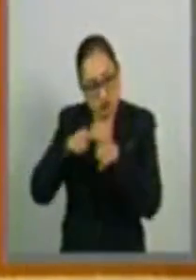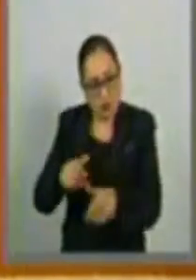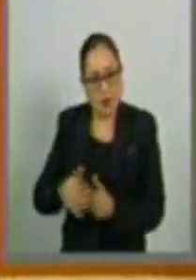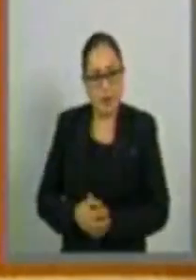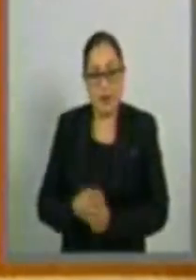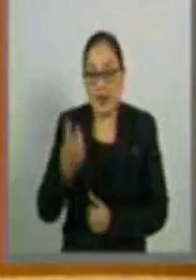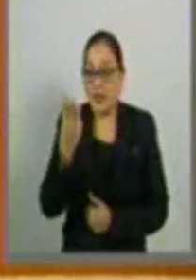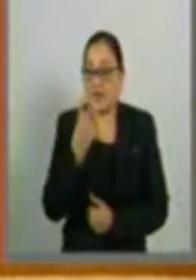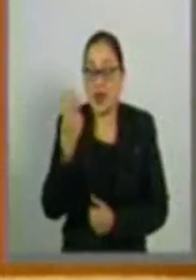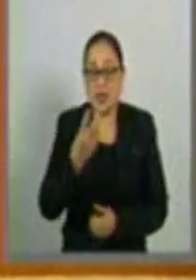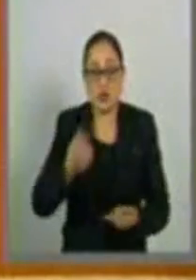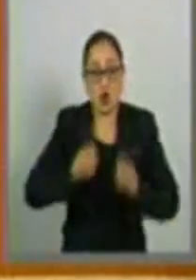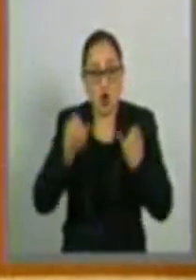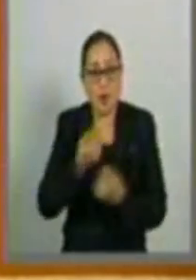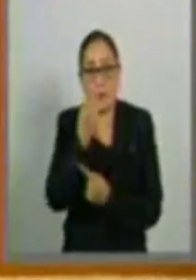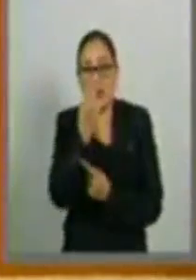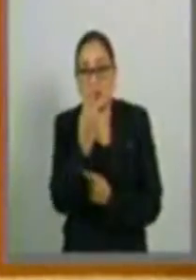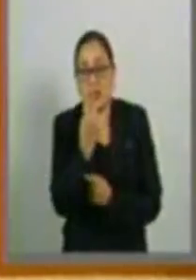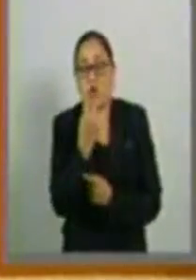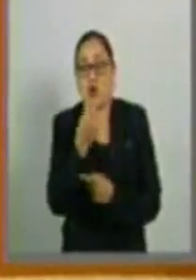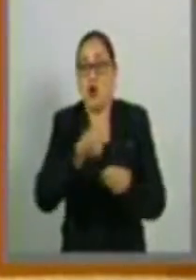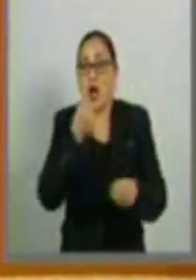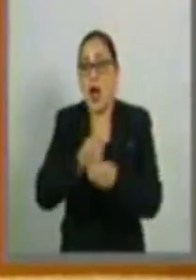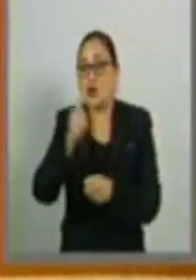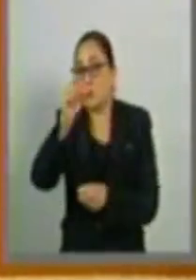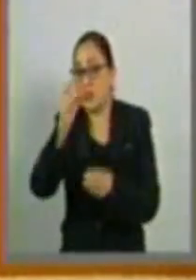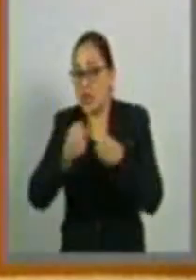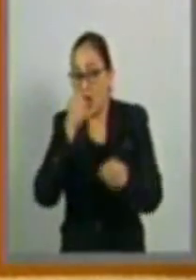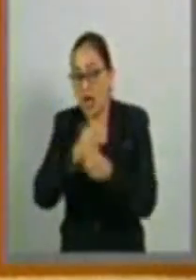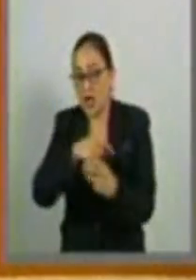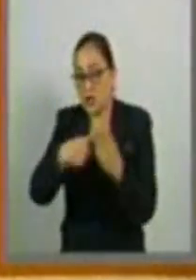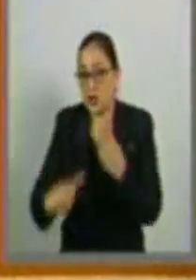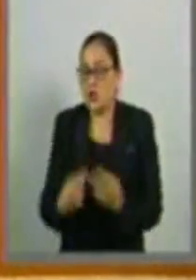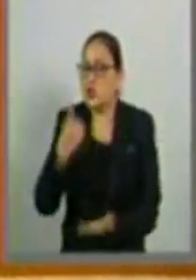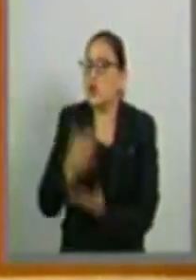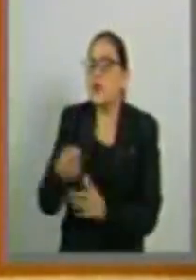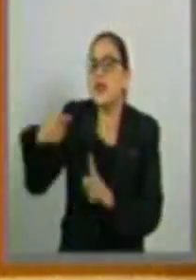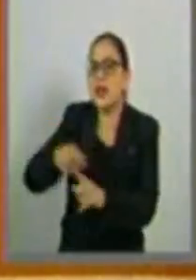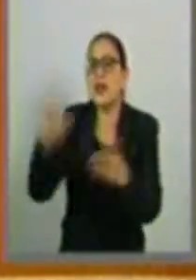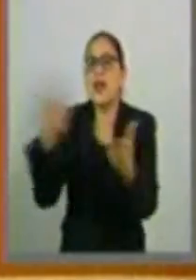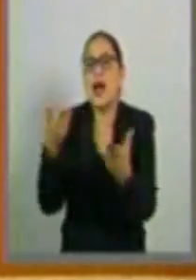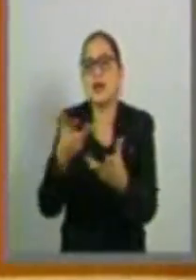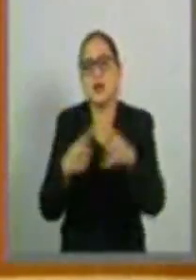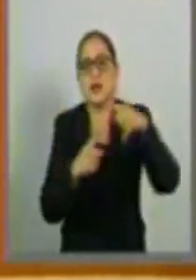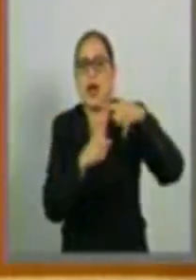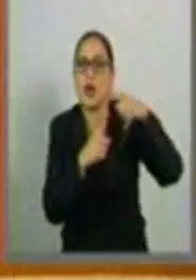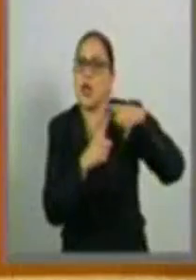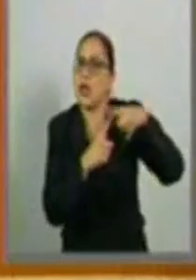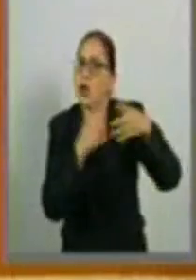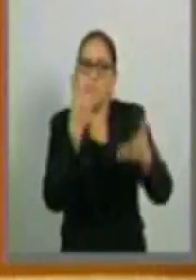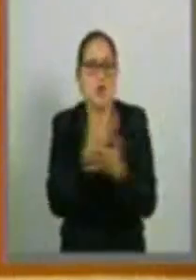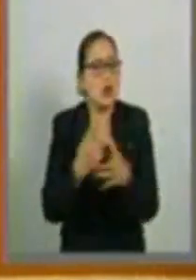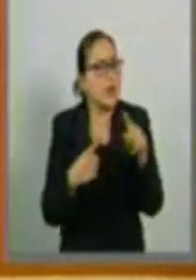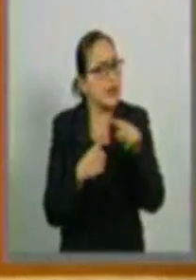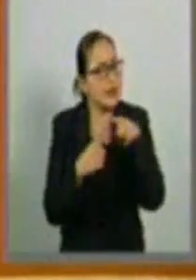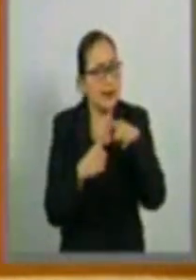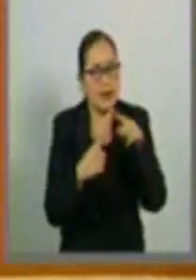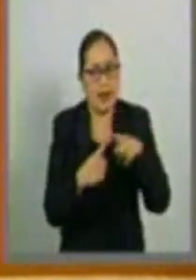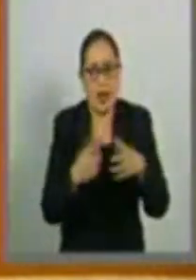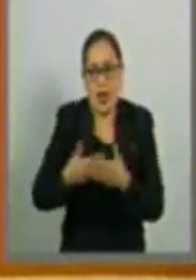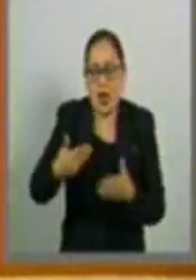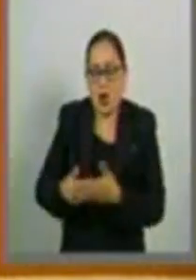apenas de 25 y de 20 años de edad no hacen otra cosa más que hacer su tarea y hoy se